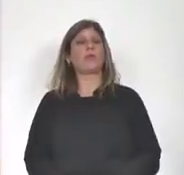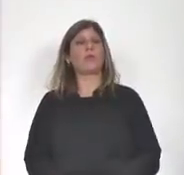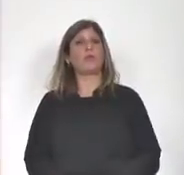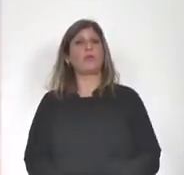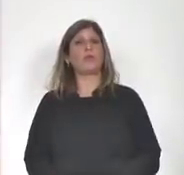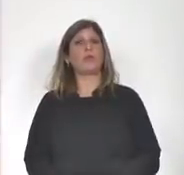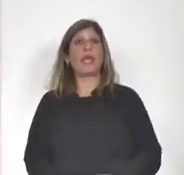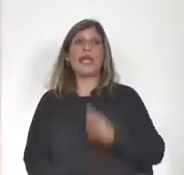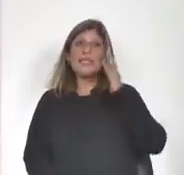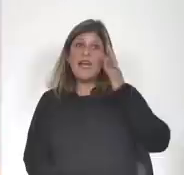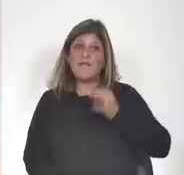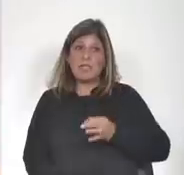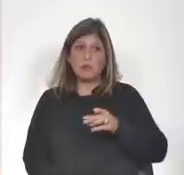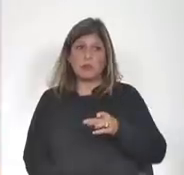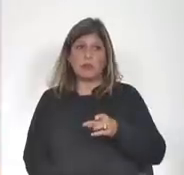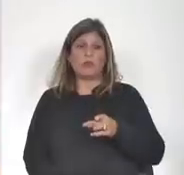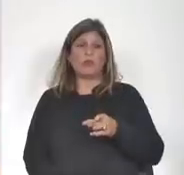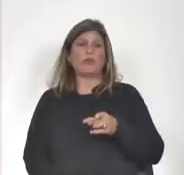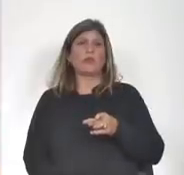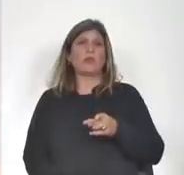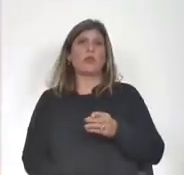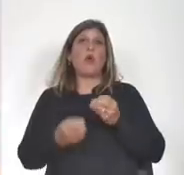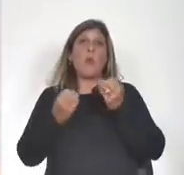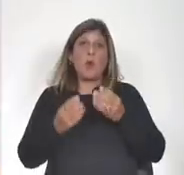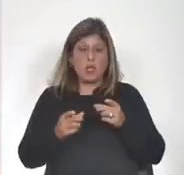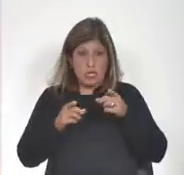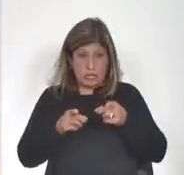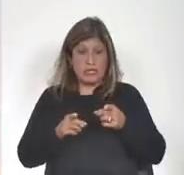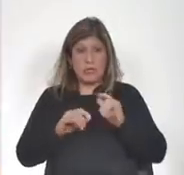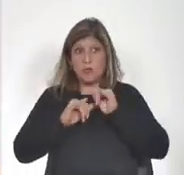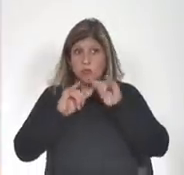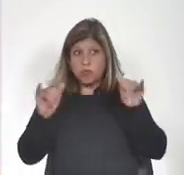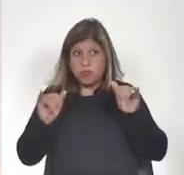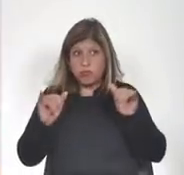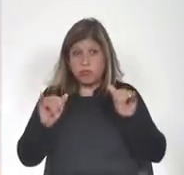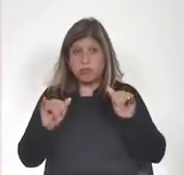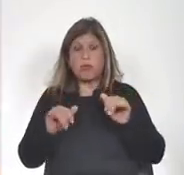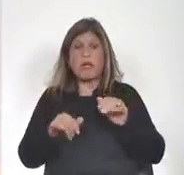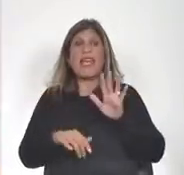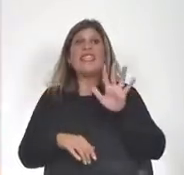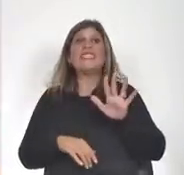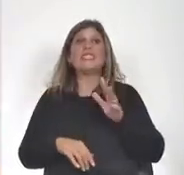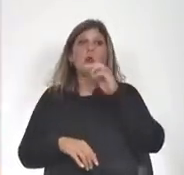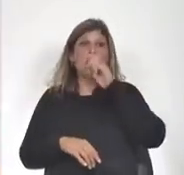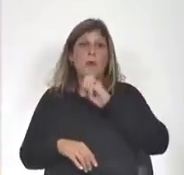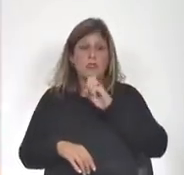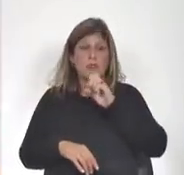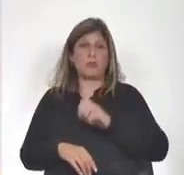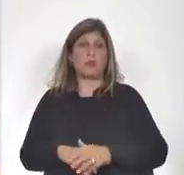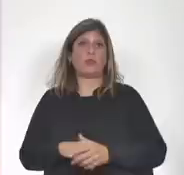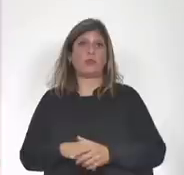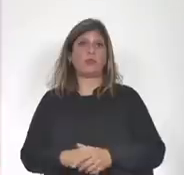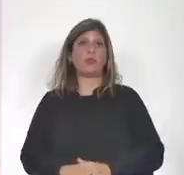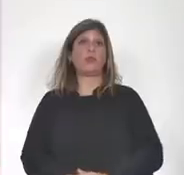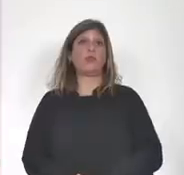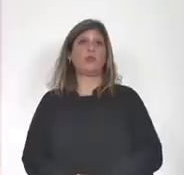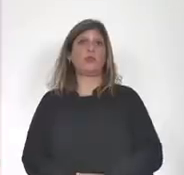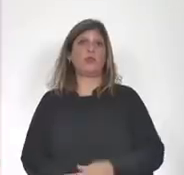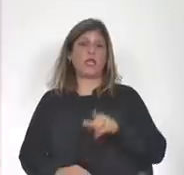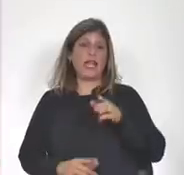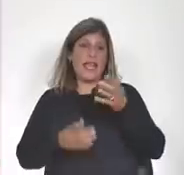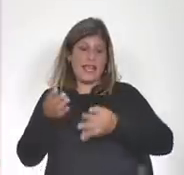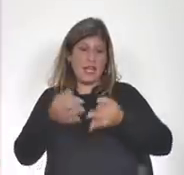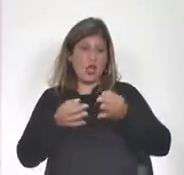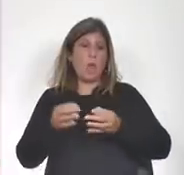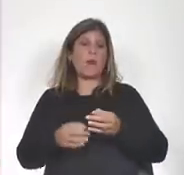y sabemos porque esto se hizo público el 5 de marzo que el